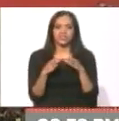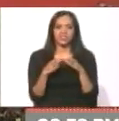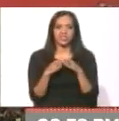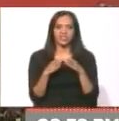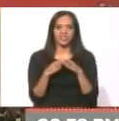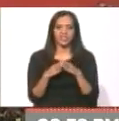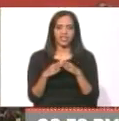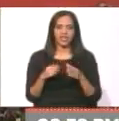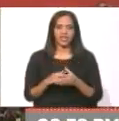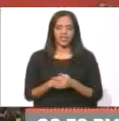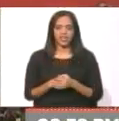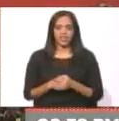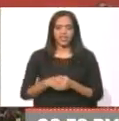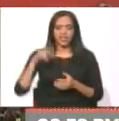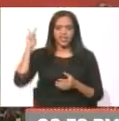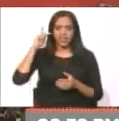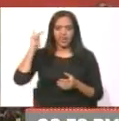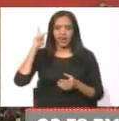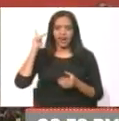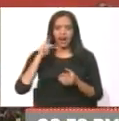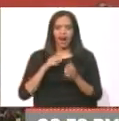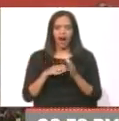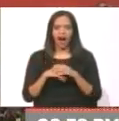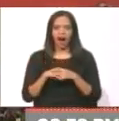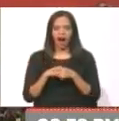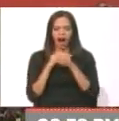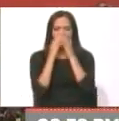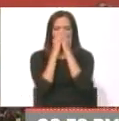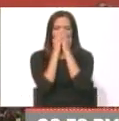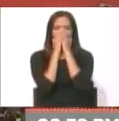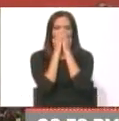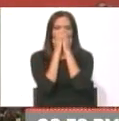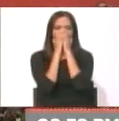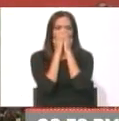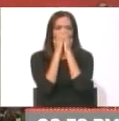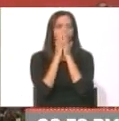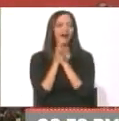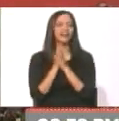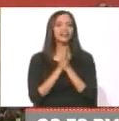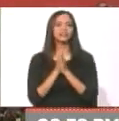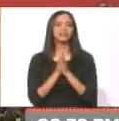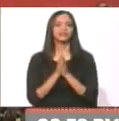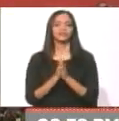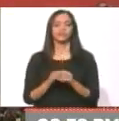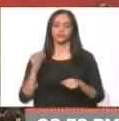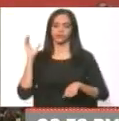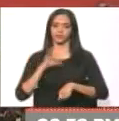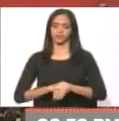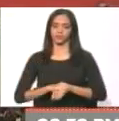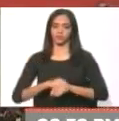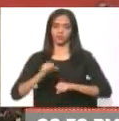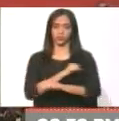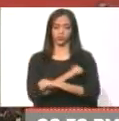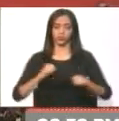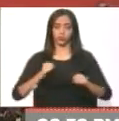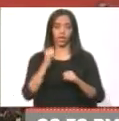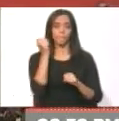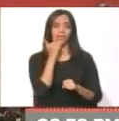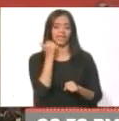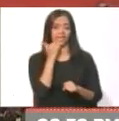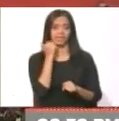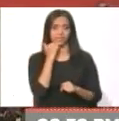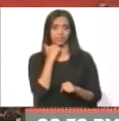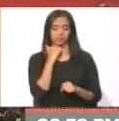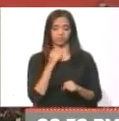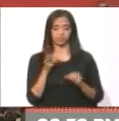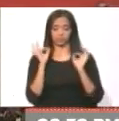profesor Rodríguez Rojas José Ramón. Dije que había sido capturado con un explosivo en Valencia. Sí, tal